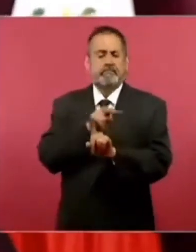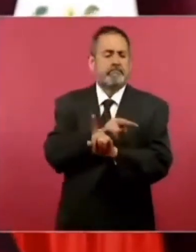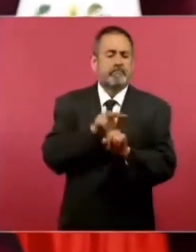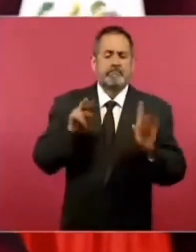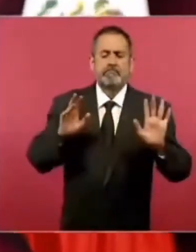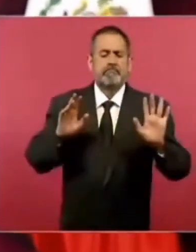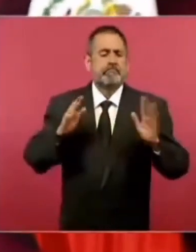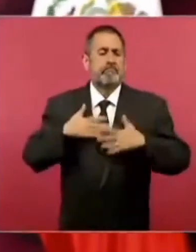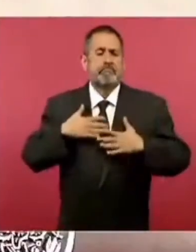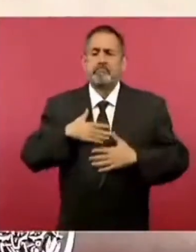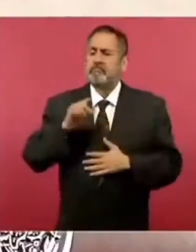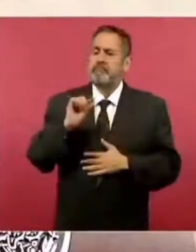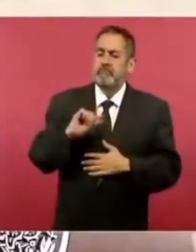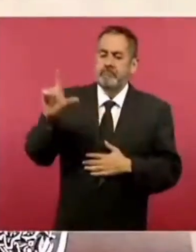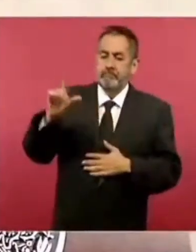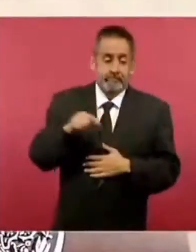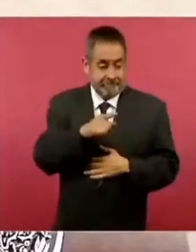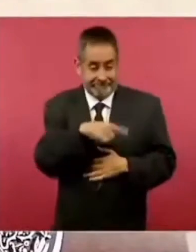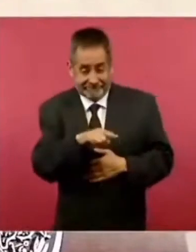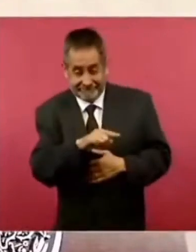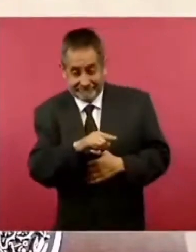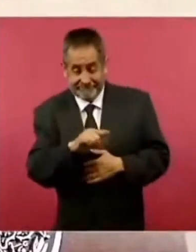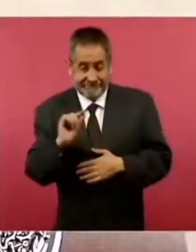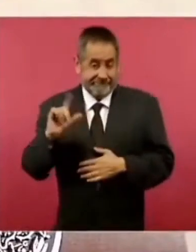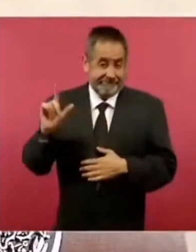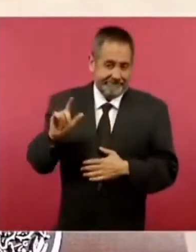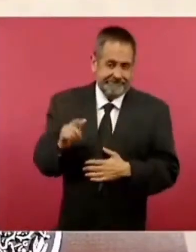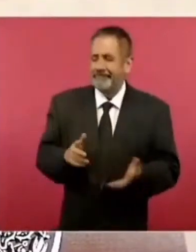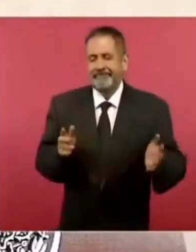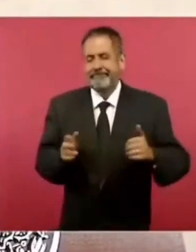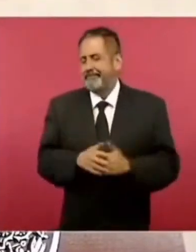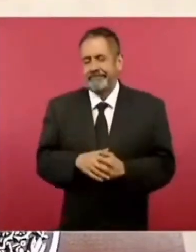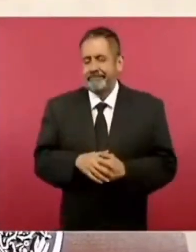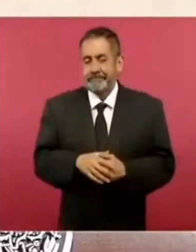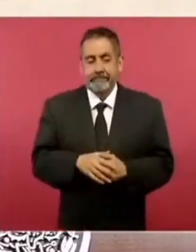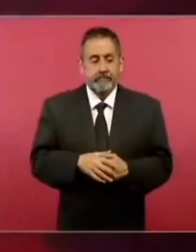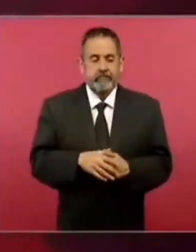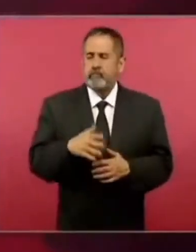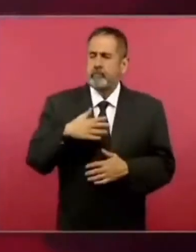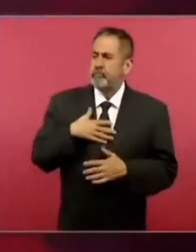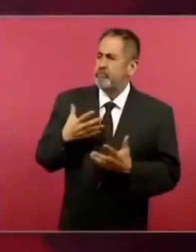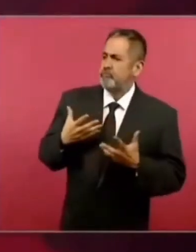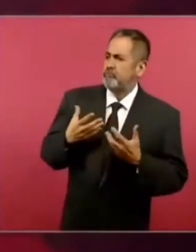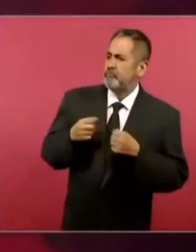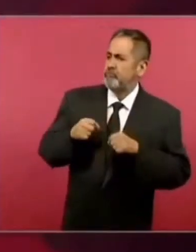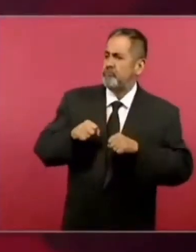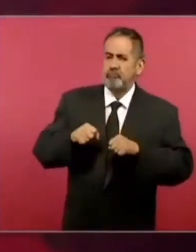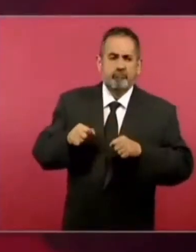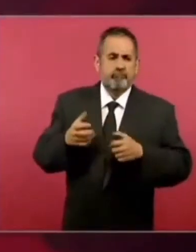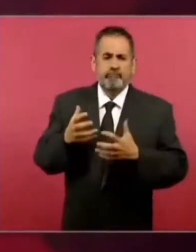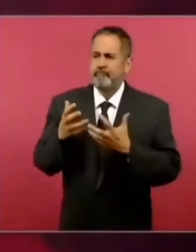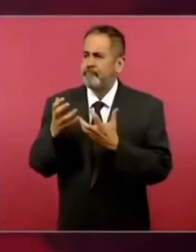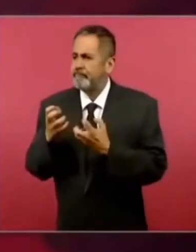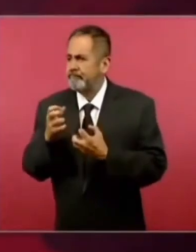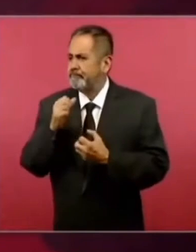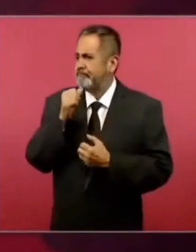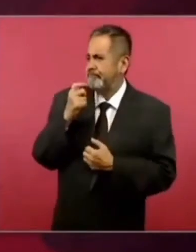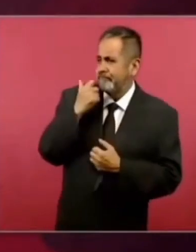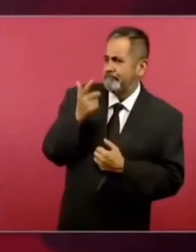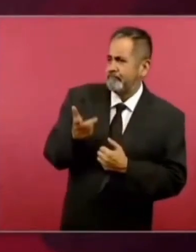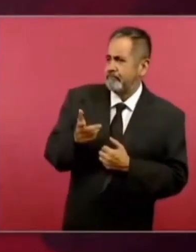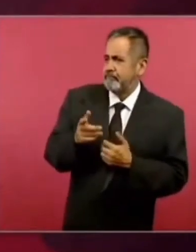profesionales distantes del poder antipartidos